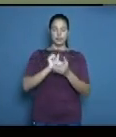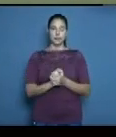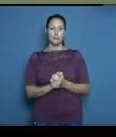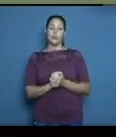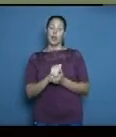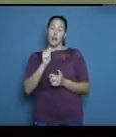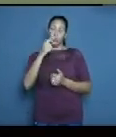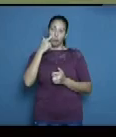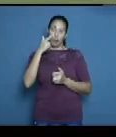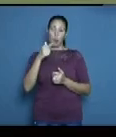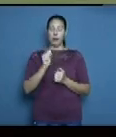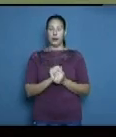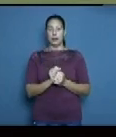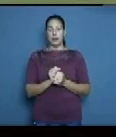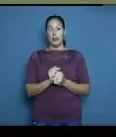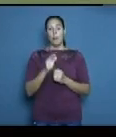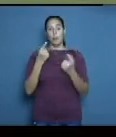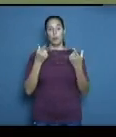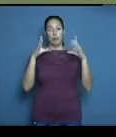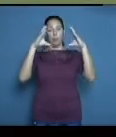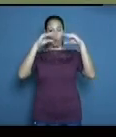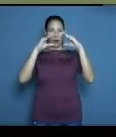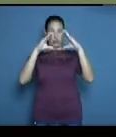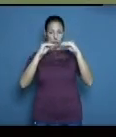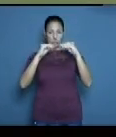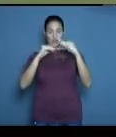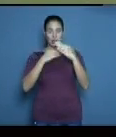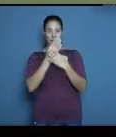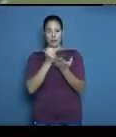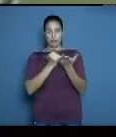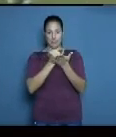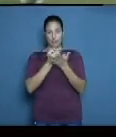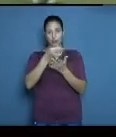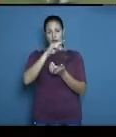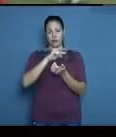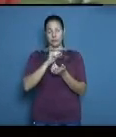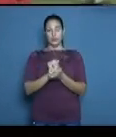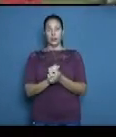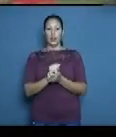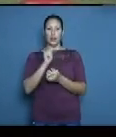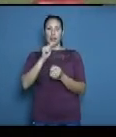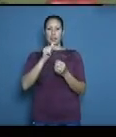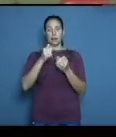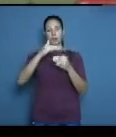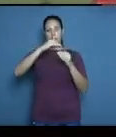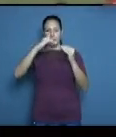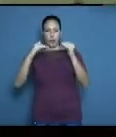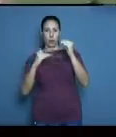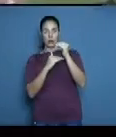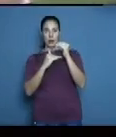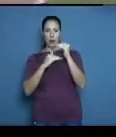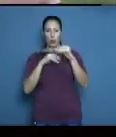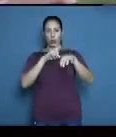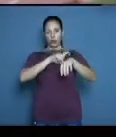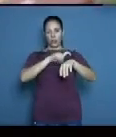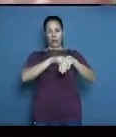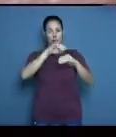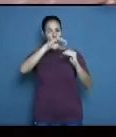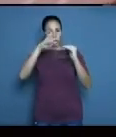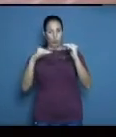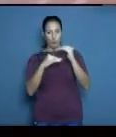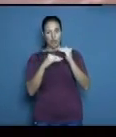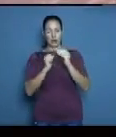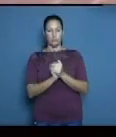avanzó cuando en la noche del pasado miércoles bajó de los 50 segundos marcó exactamente 49